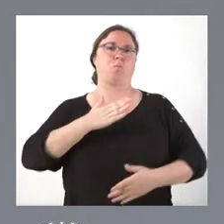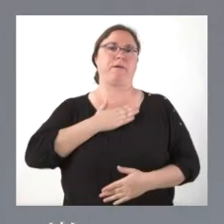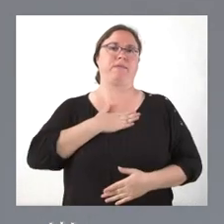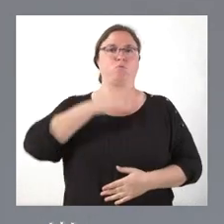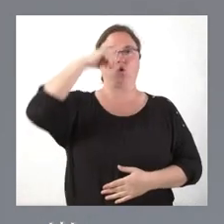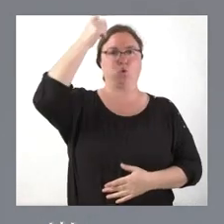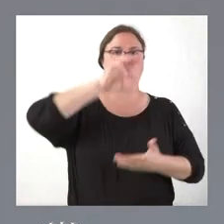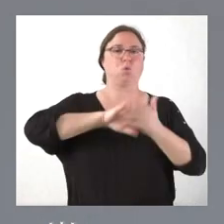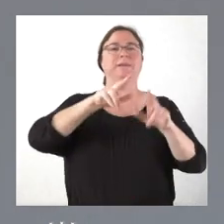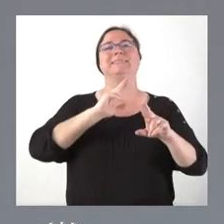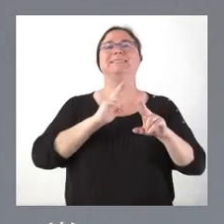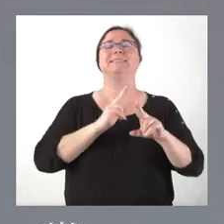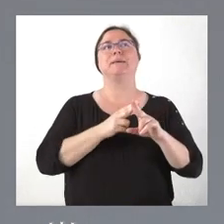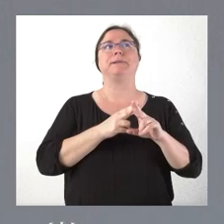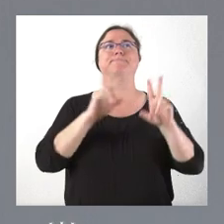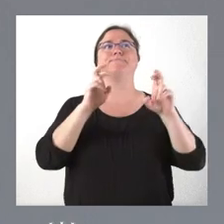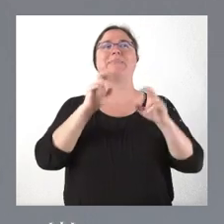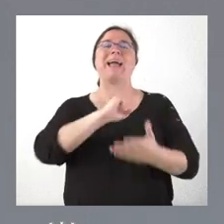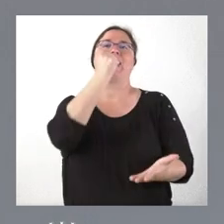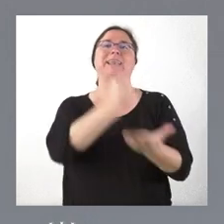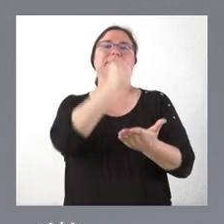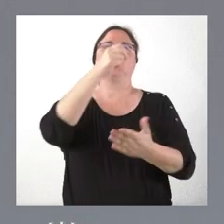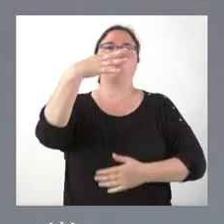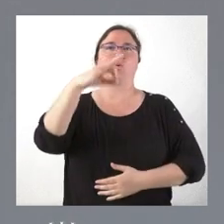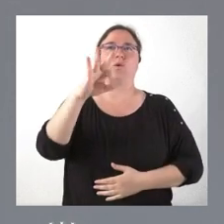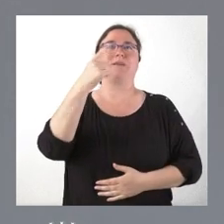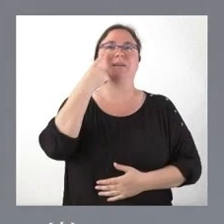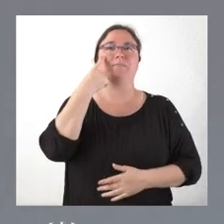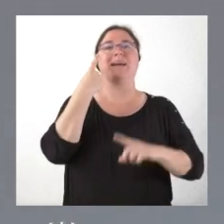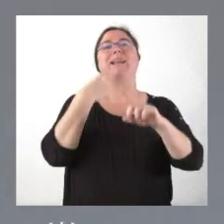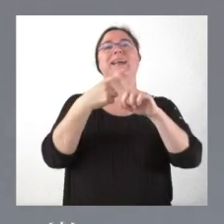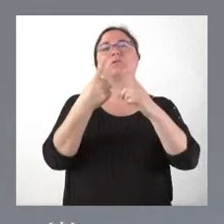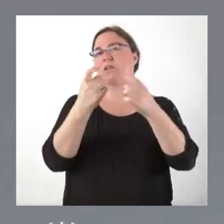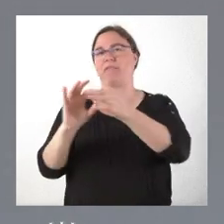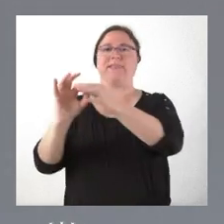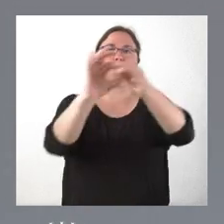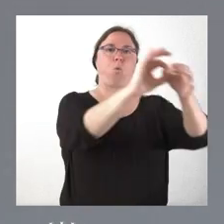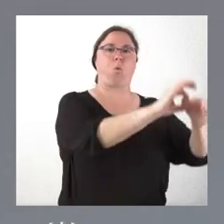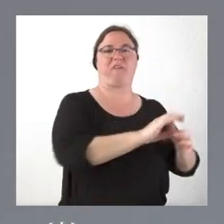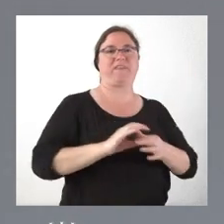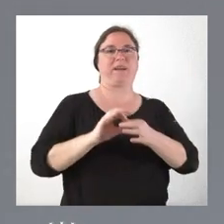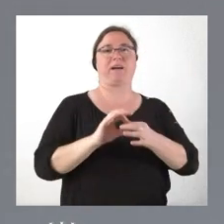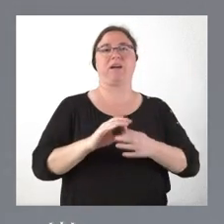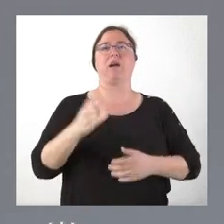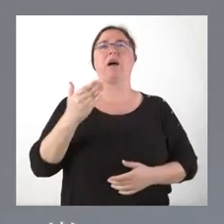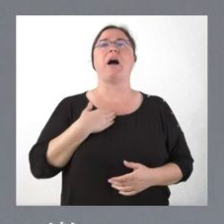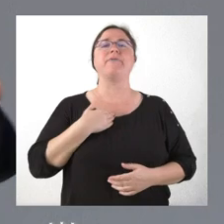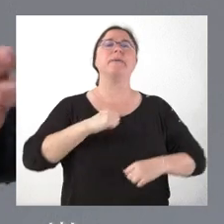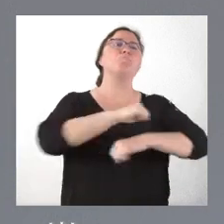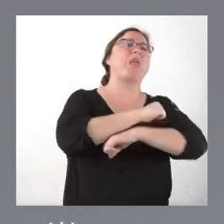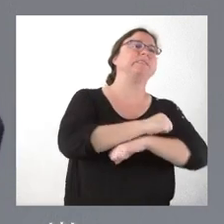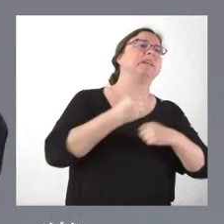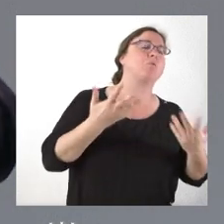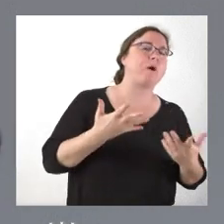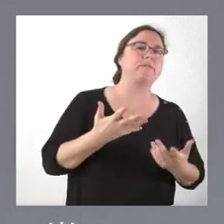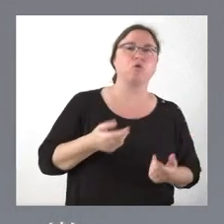como registro único. Mire usted, es que las cosas hay que unificarlas. ¿Cuántos monasterios había? ¿Cuántos? No, no, hay que